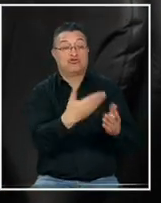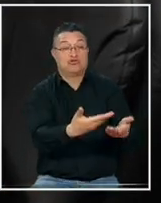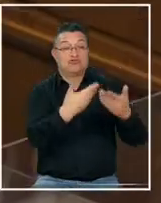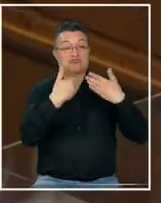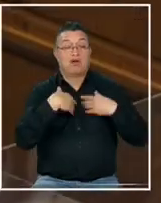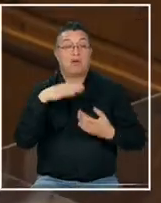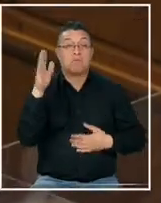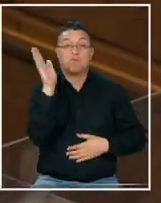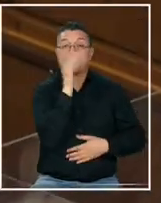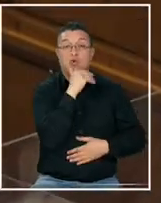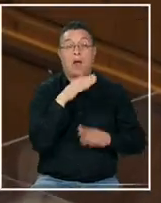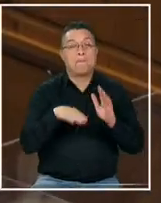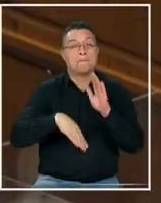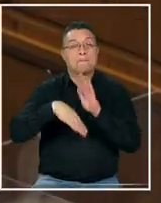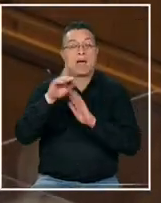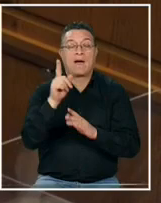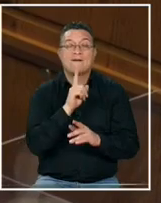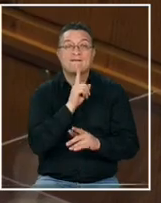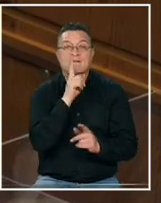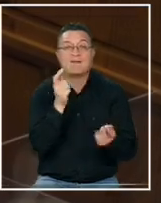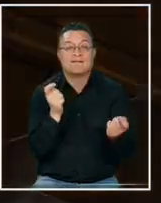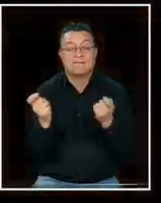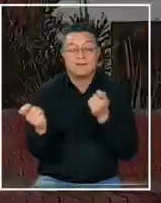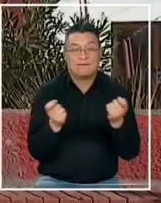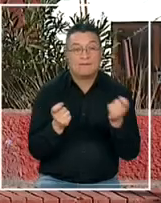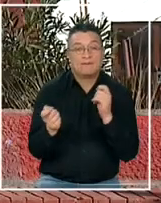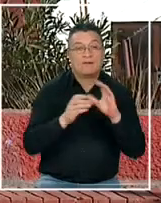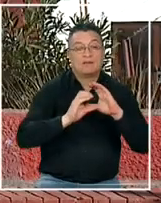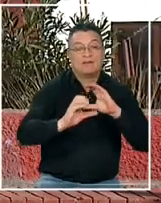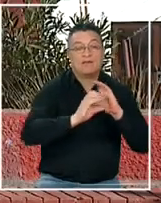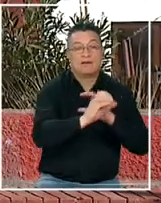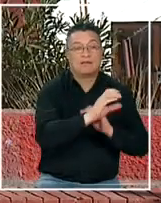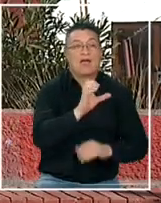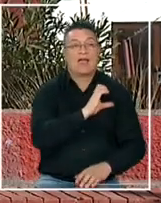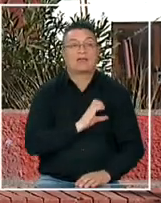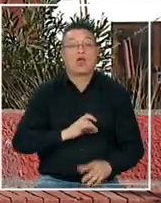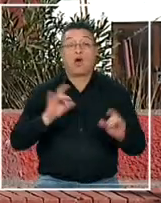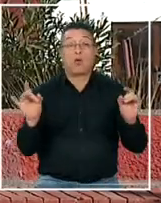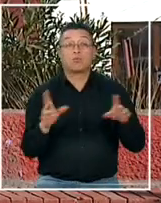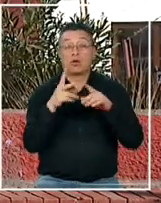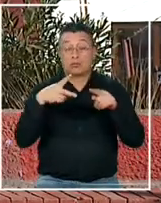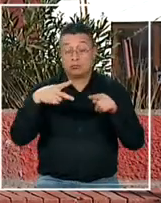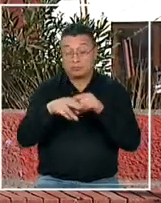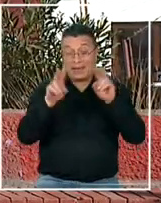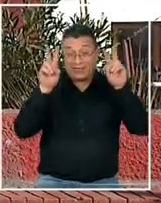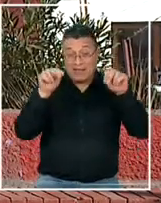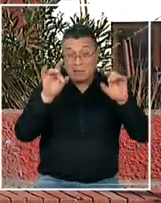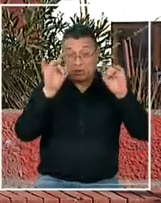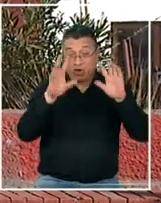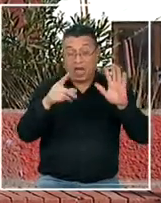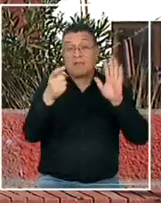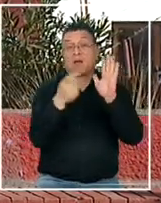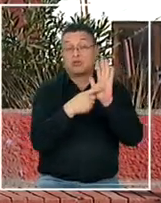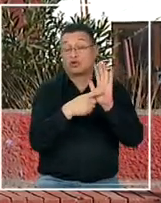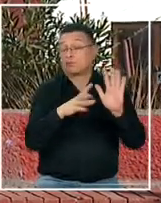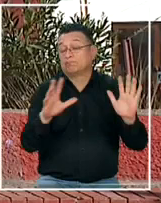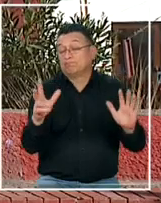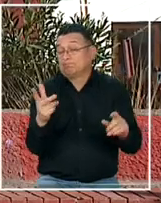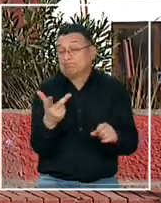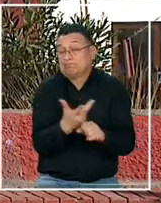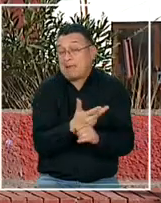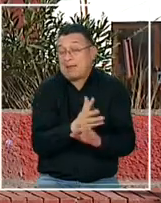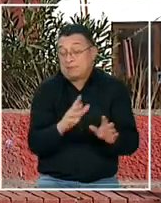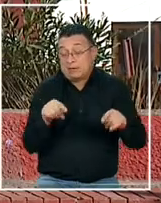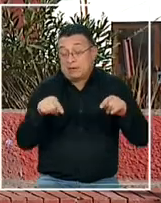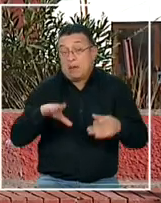para lograr una mayor eficiencia de los recursos del Estado mientras se mantenga restringido al tema tributario presidente le tengo una mala noticia